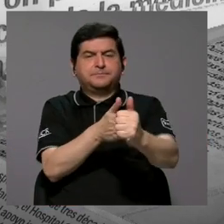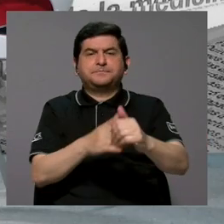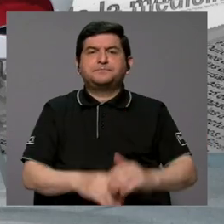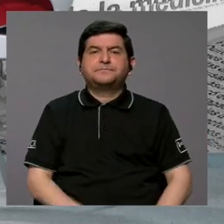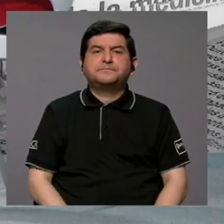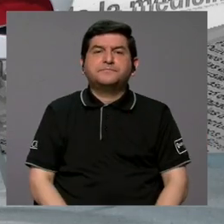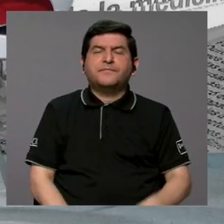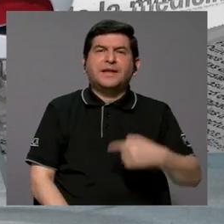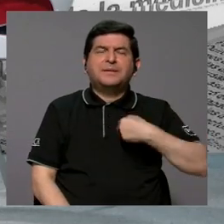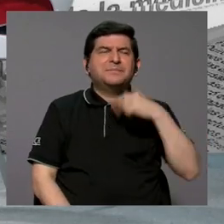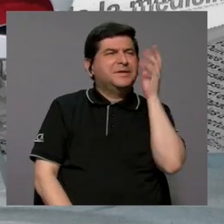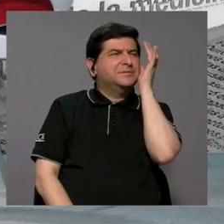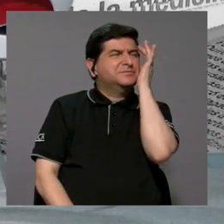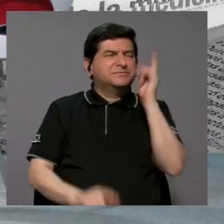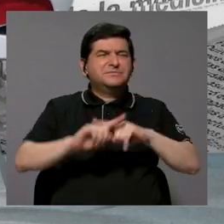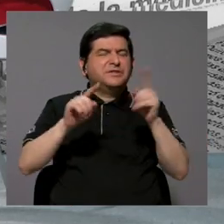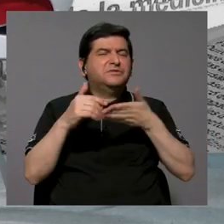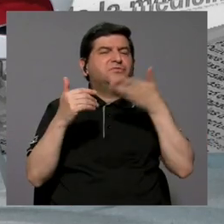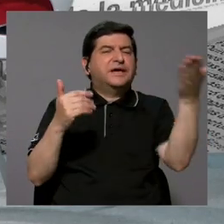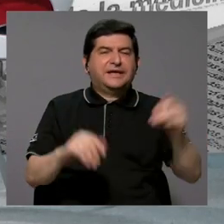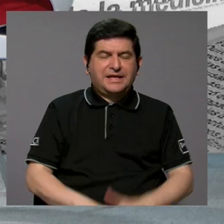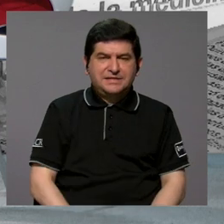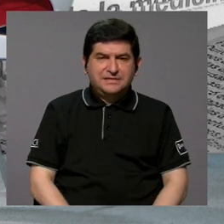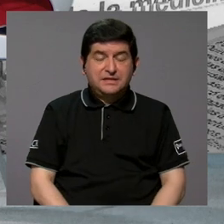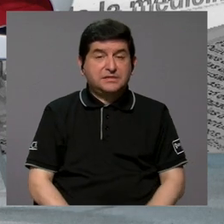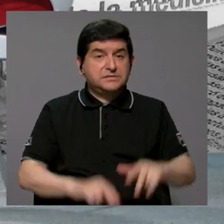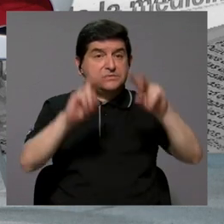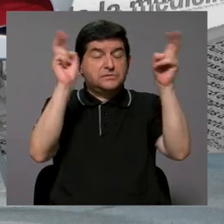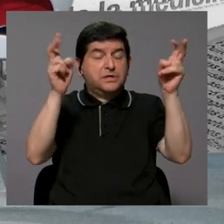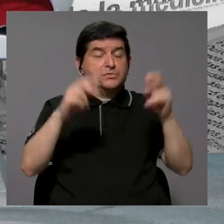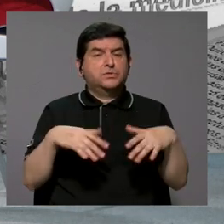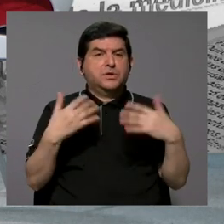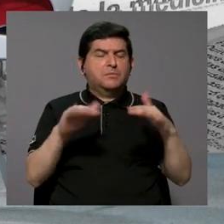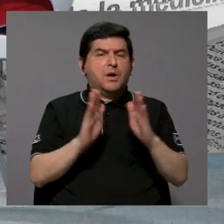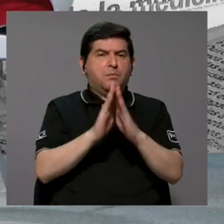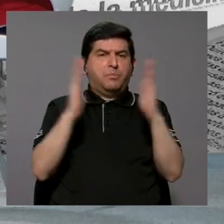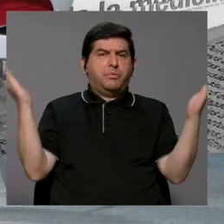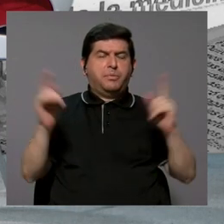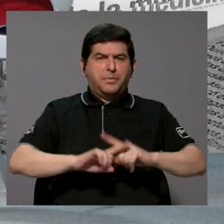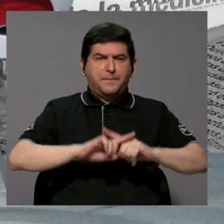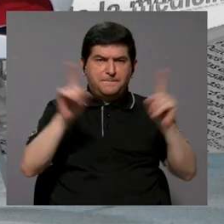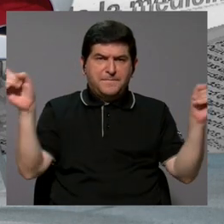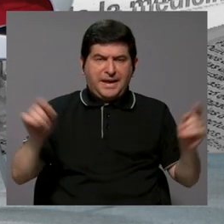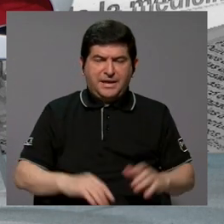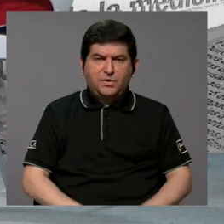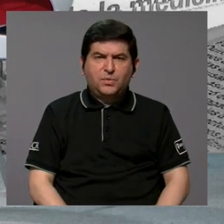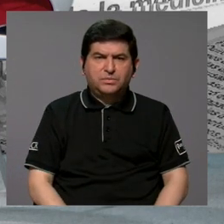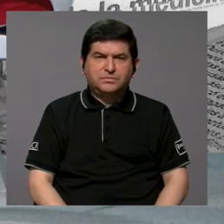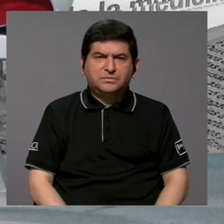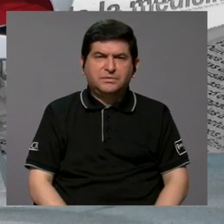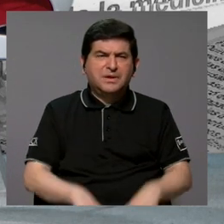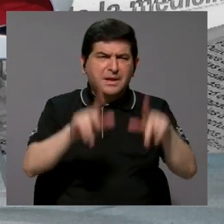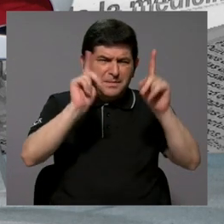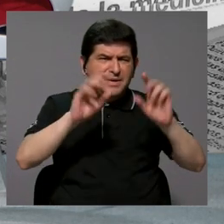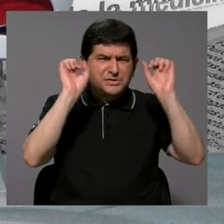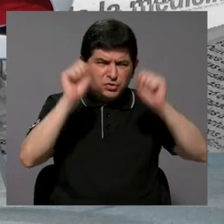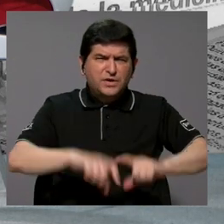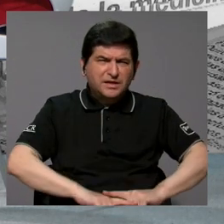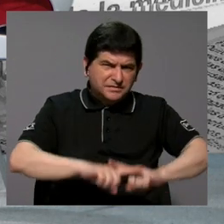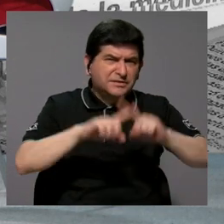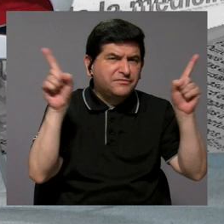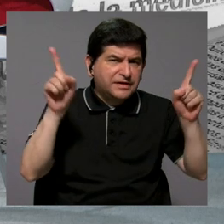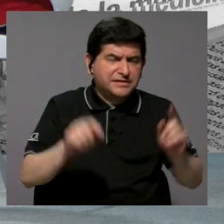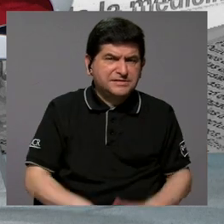A mí me preocupan varias cosas, es un tema que da para mucho, pero ¿qué tan la gente va a poder